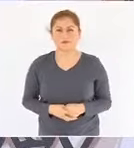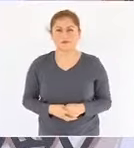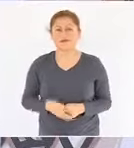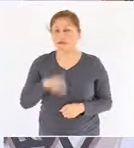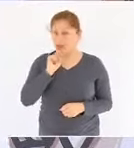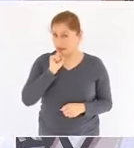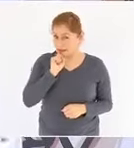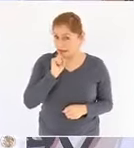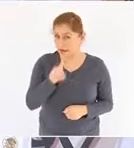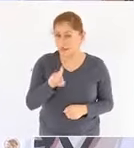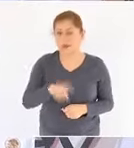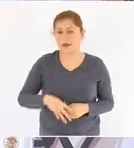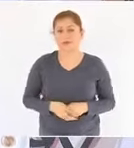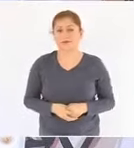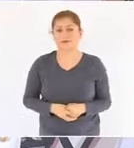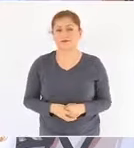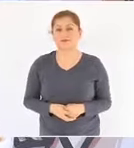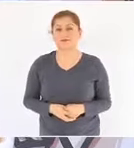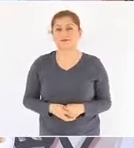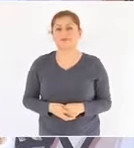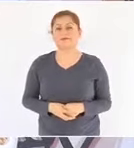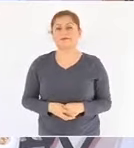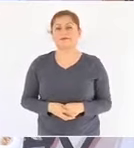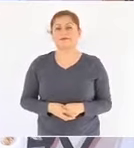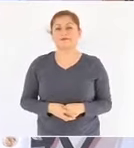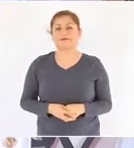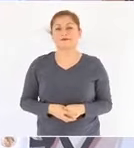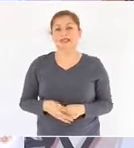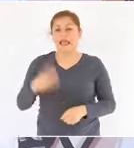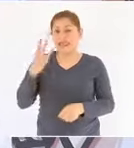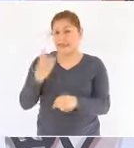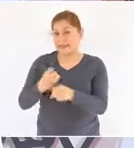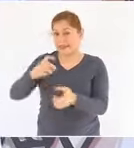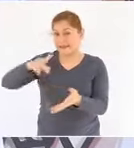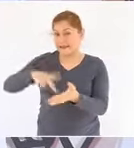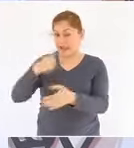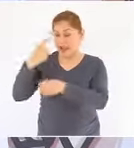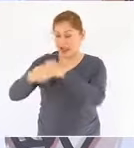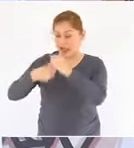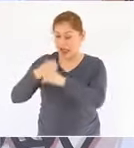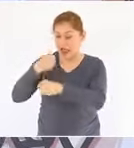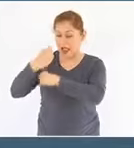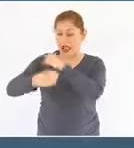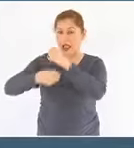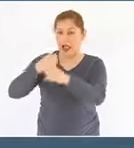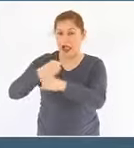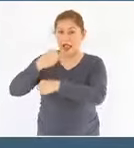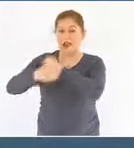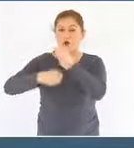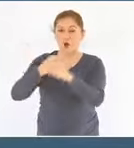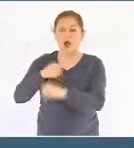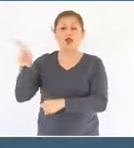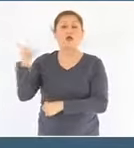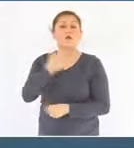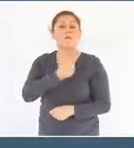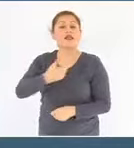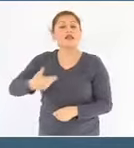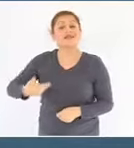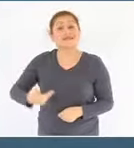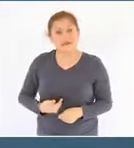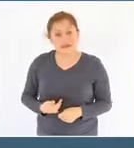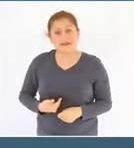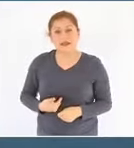adicionalmente por tercer año consecutivo el Presidente otorgó un beneficio